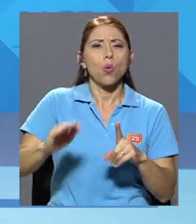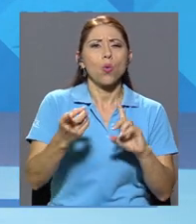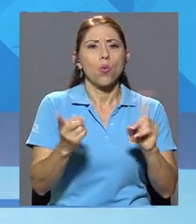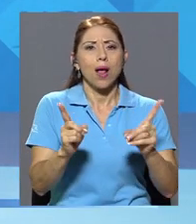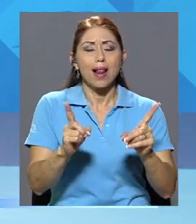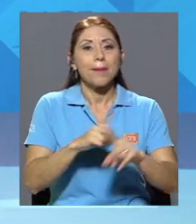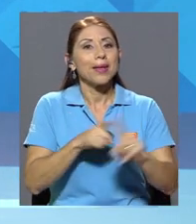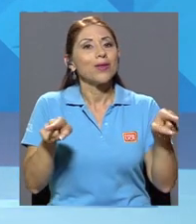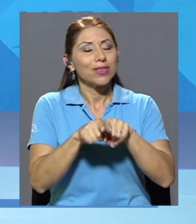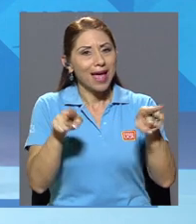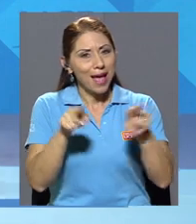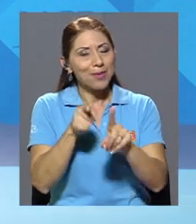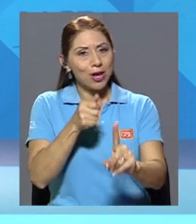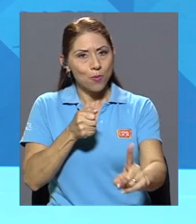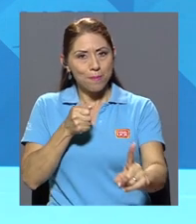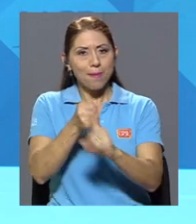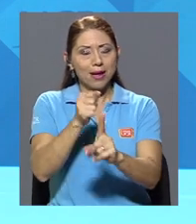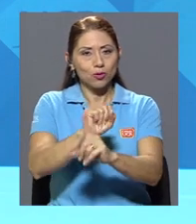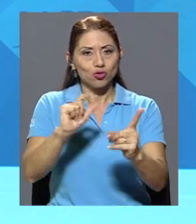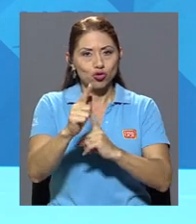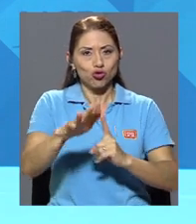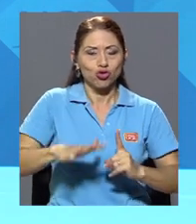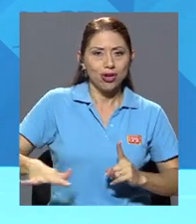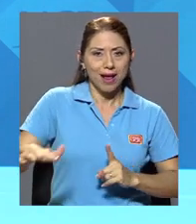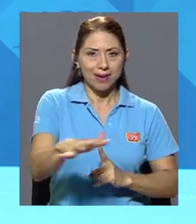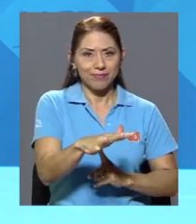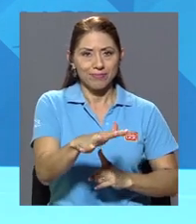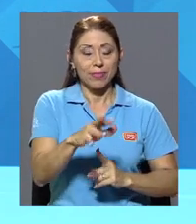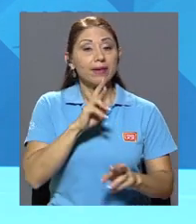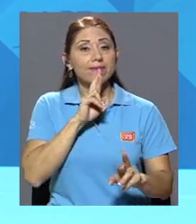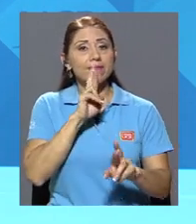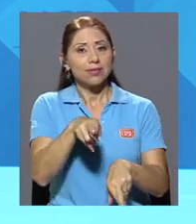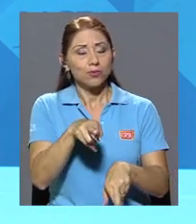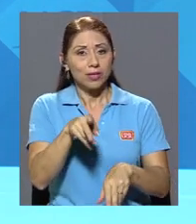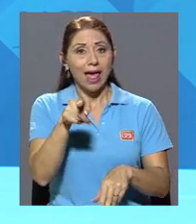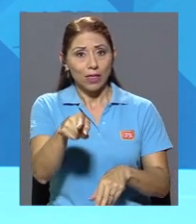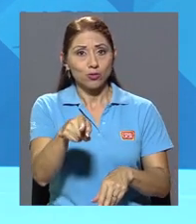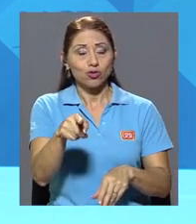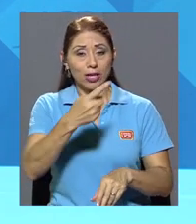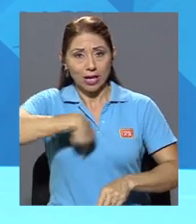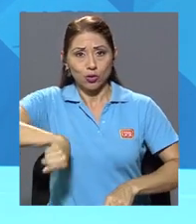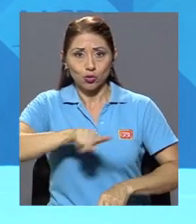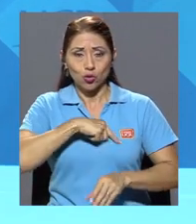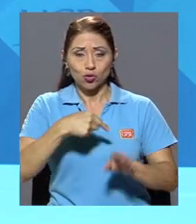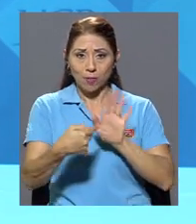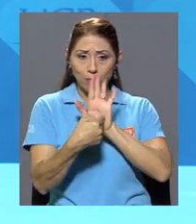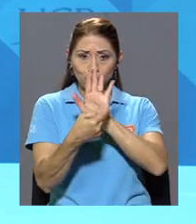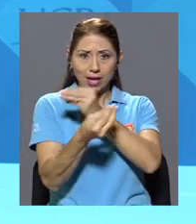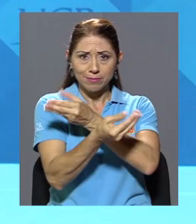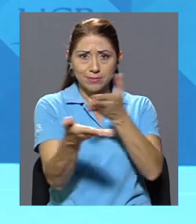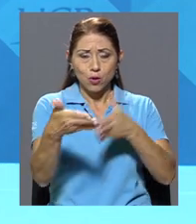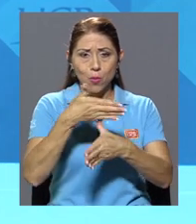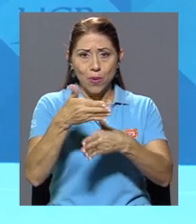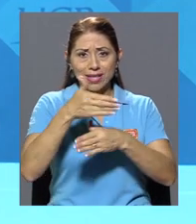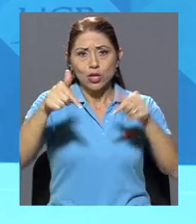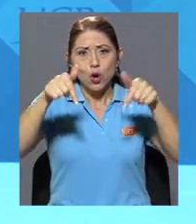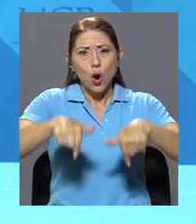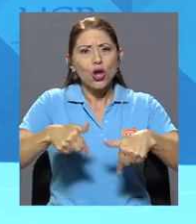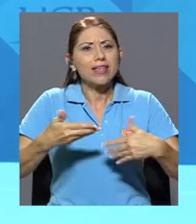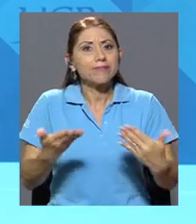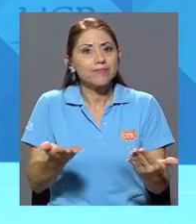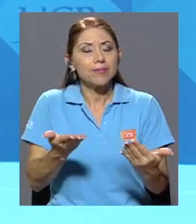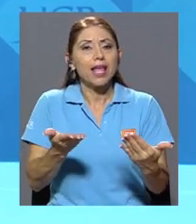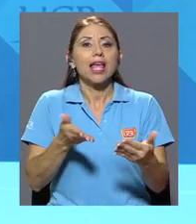tenemos que entender que hay un impacto social. Y los resultados que les vamos a compartir el día de hoy son